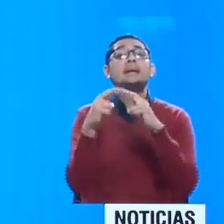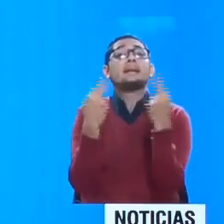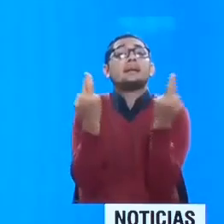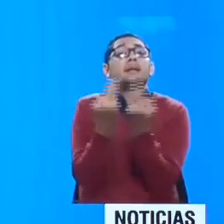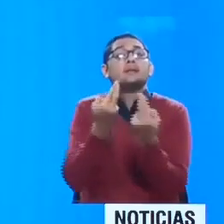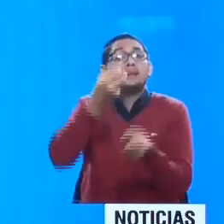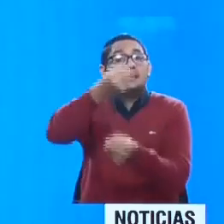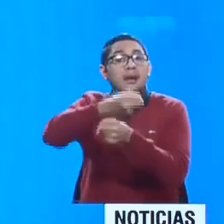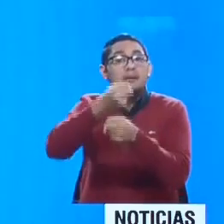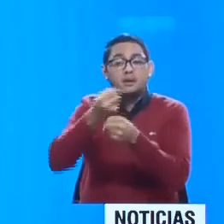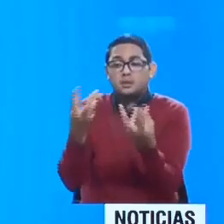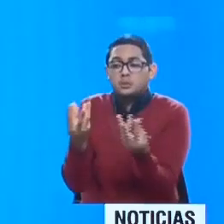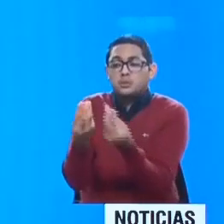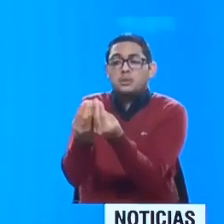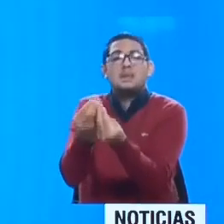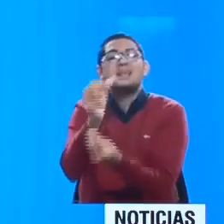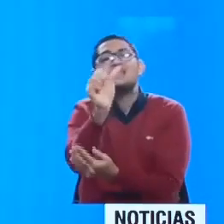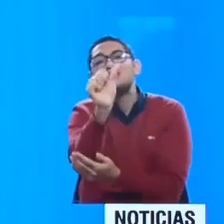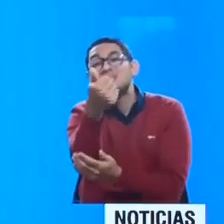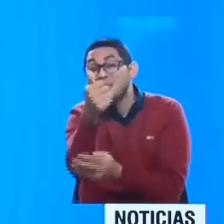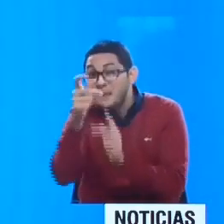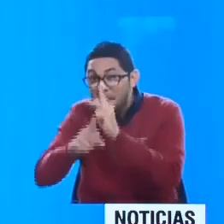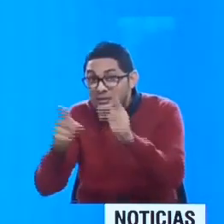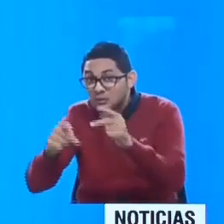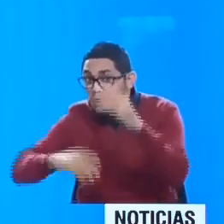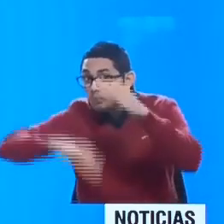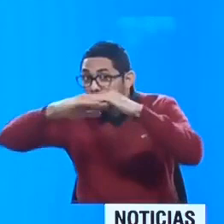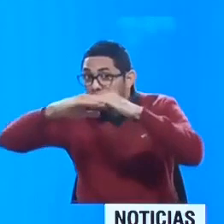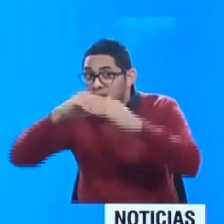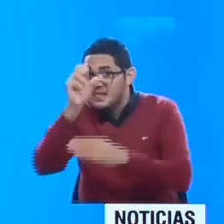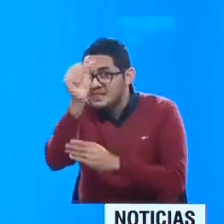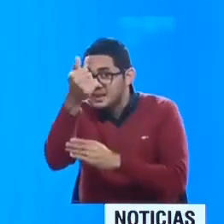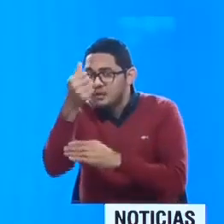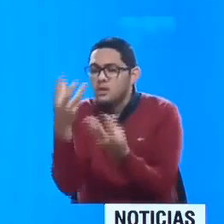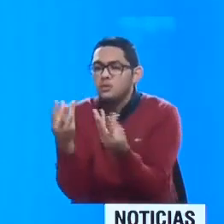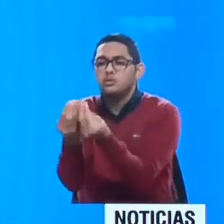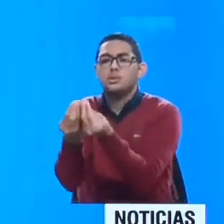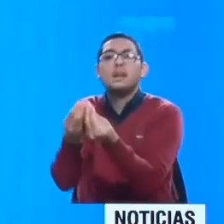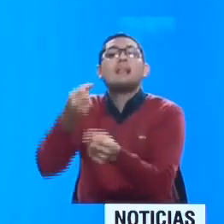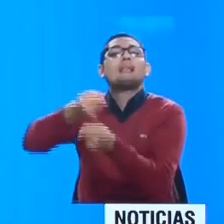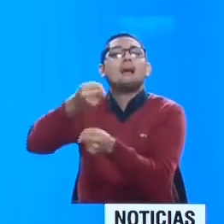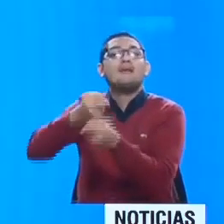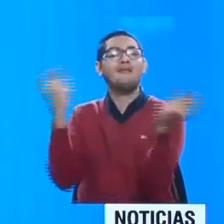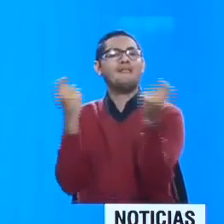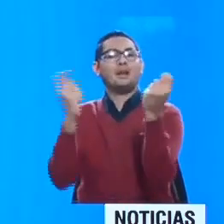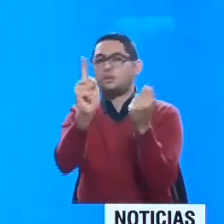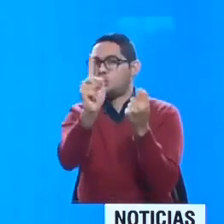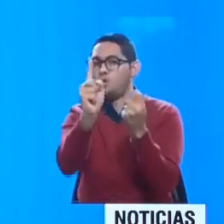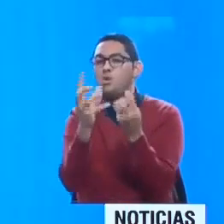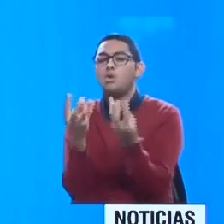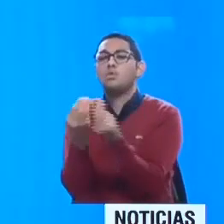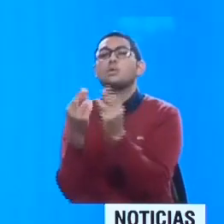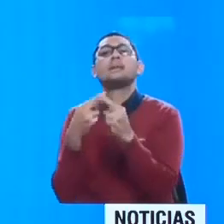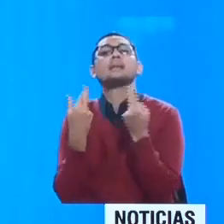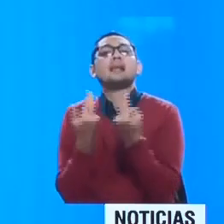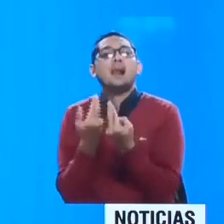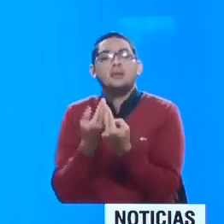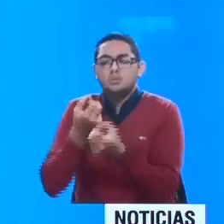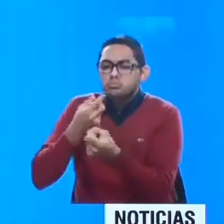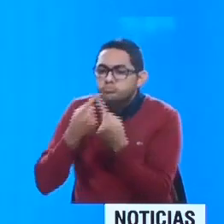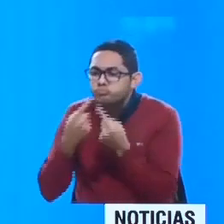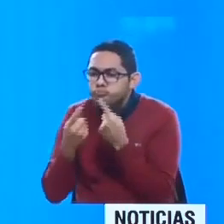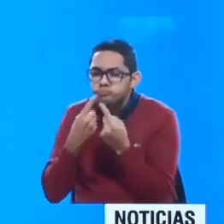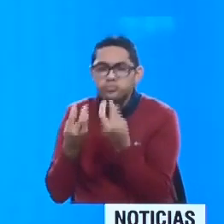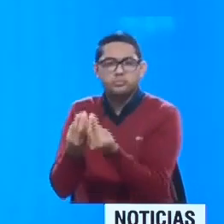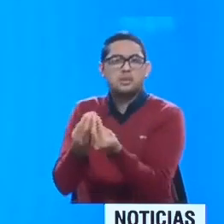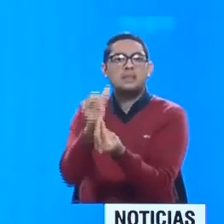reuniones de trabajo. Y el estricto cumplimiento de los lineamientos para el retorno a la normalidad de las empresas